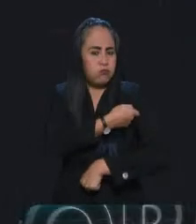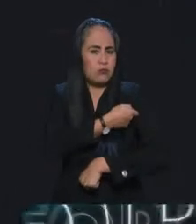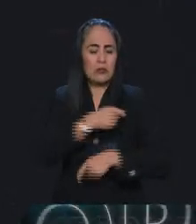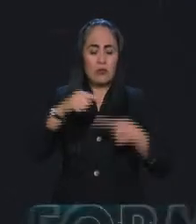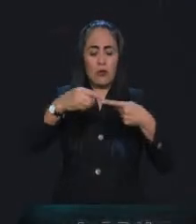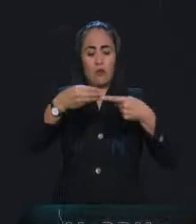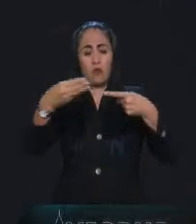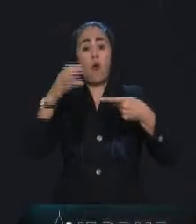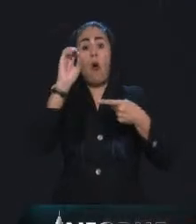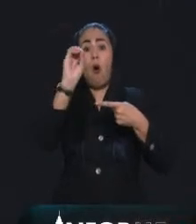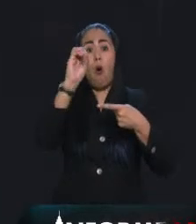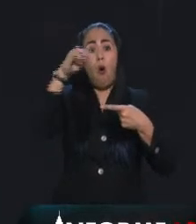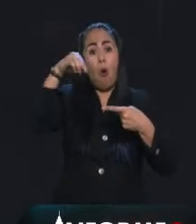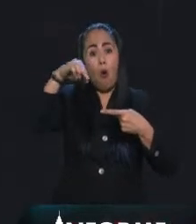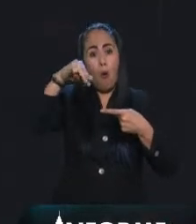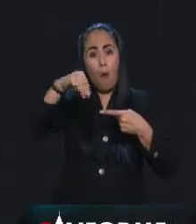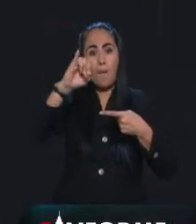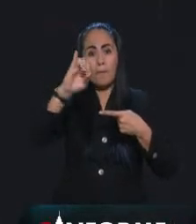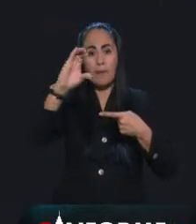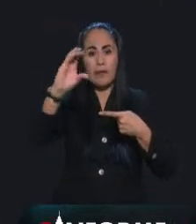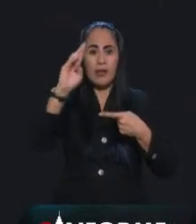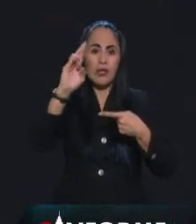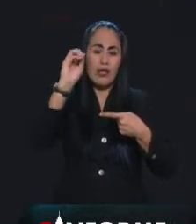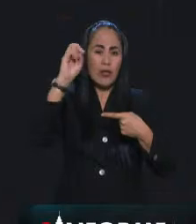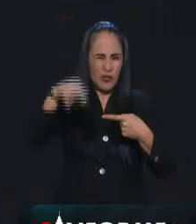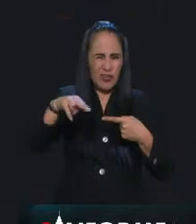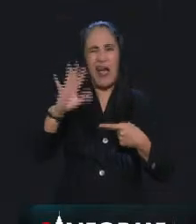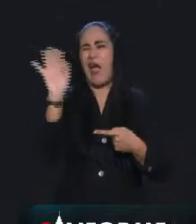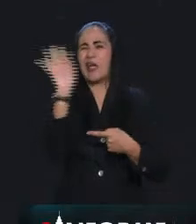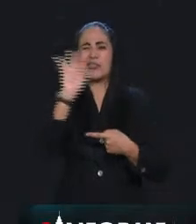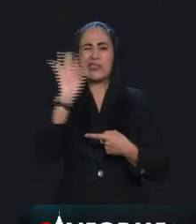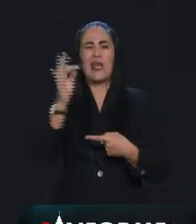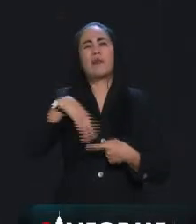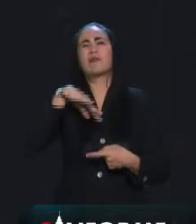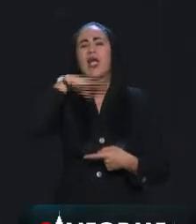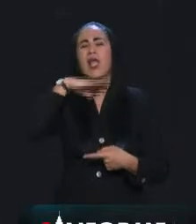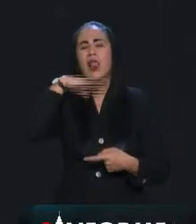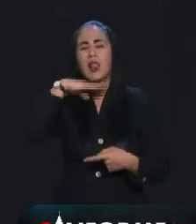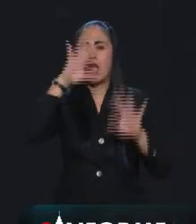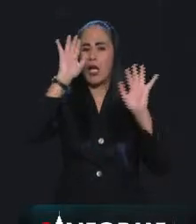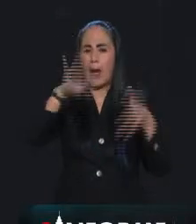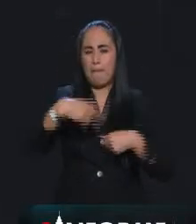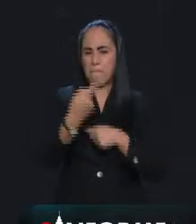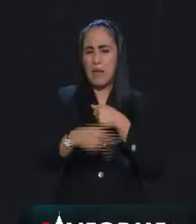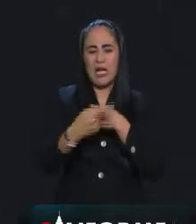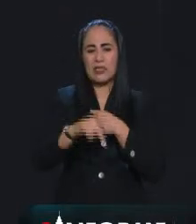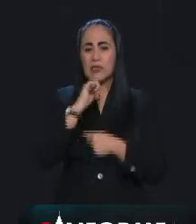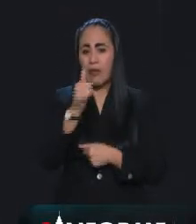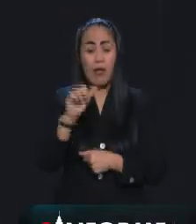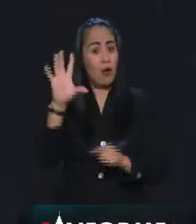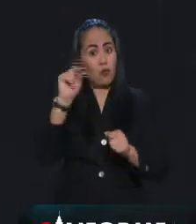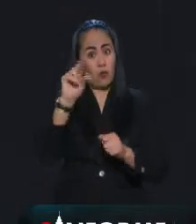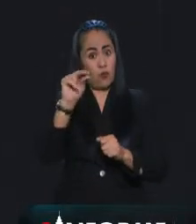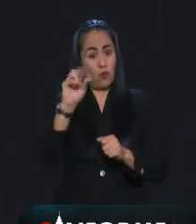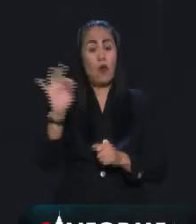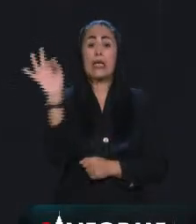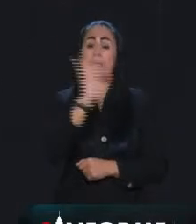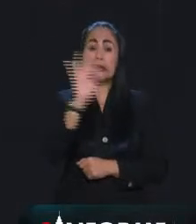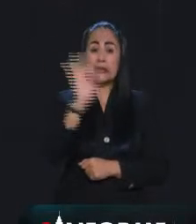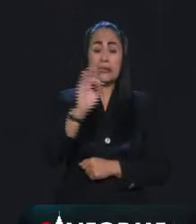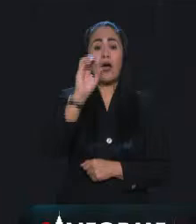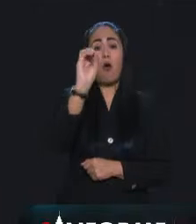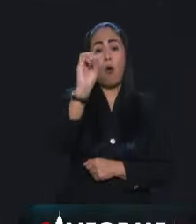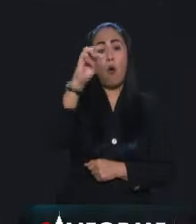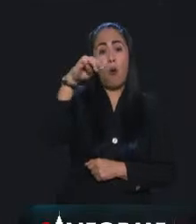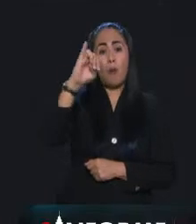no nos vayamos a ir con la impresión de que no es tan peligrosa, porque puede ser que si esta variante hubiera sido la inicial, hubiera